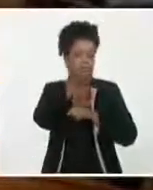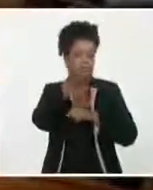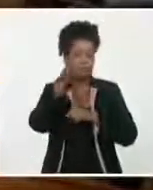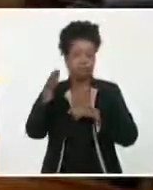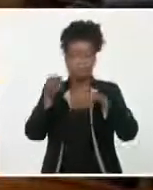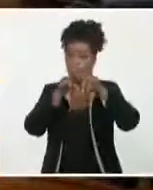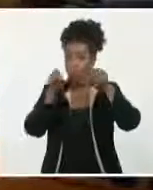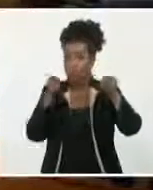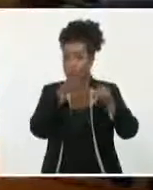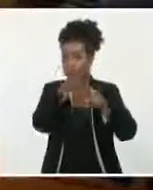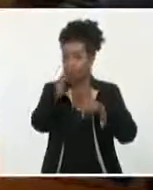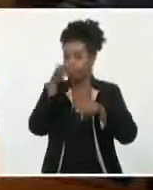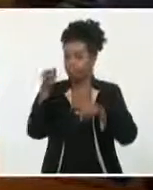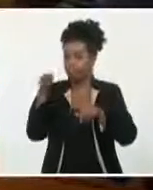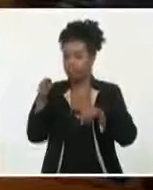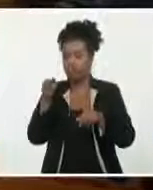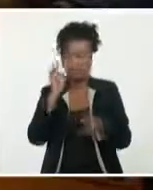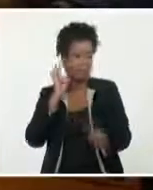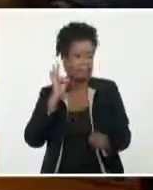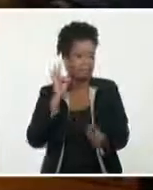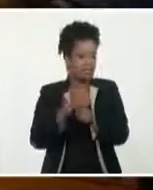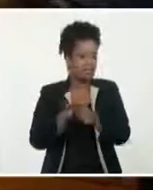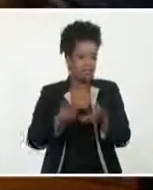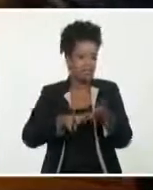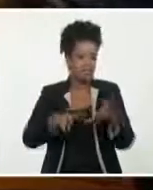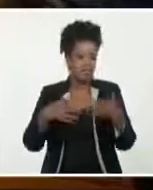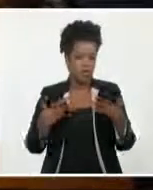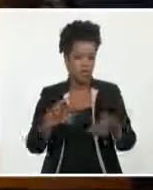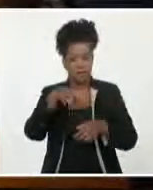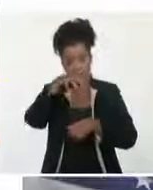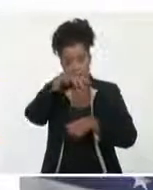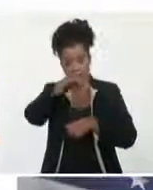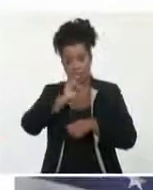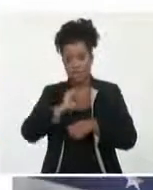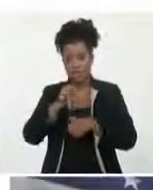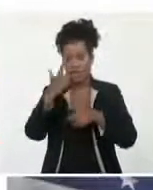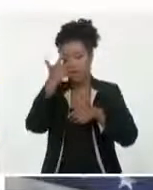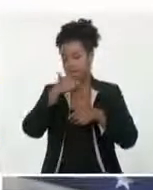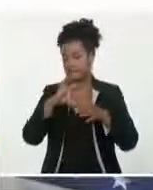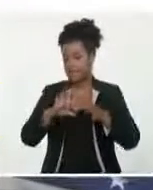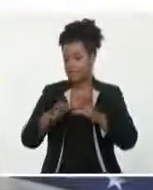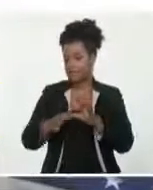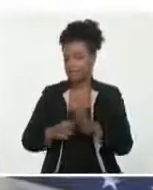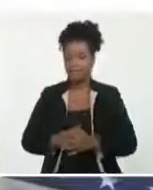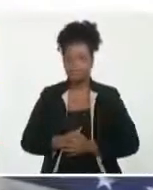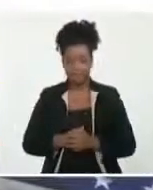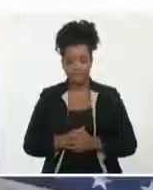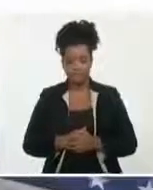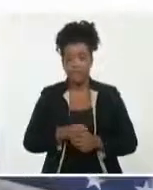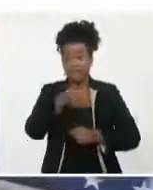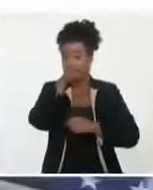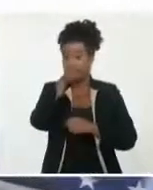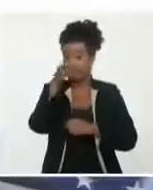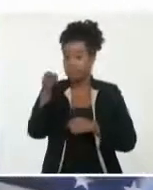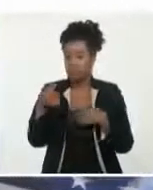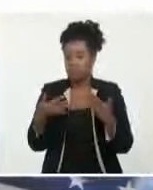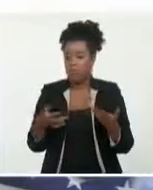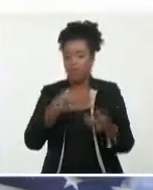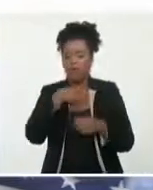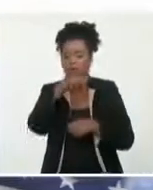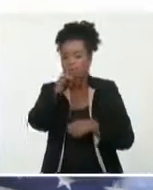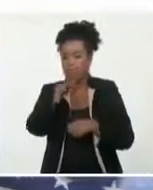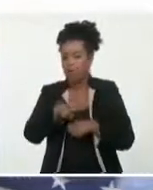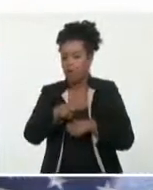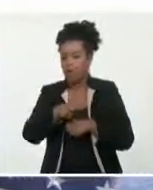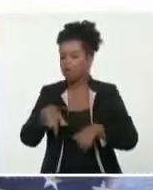país, el cual tiene su punto de partida en las provincias de Pinar del Río y Artemisa. Este proceso evaluará el cumplimiento de los acuerdos